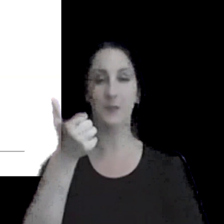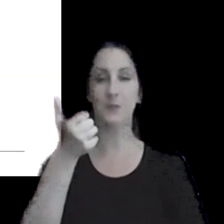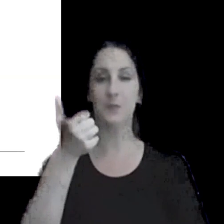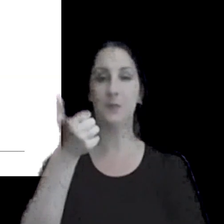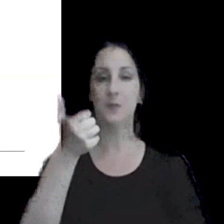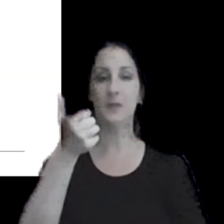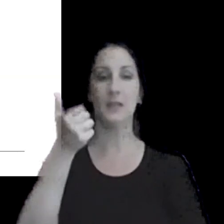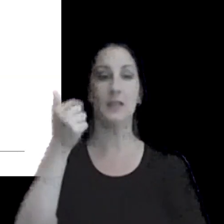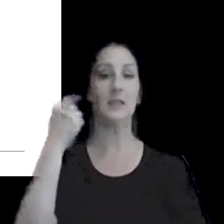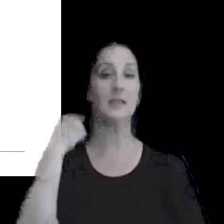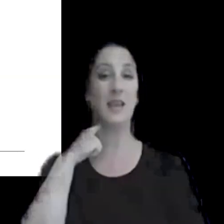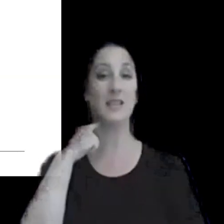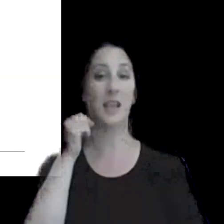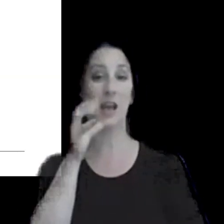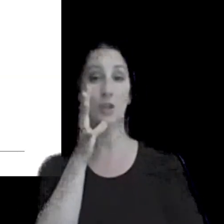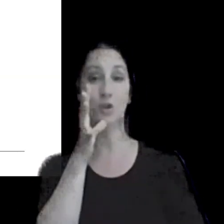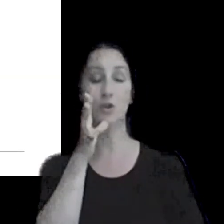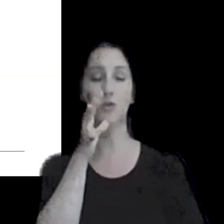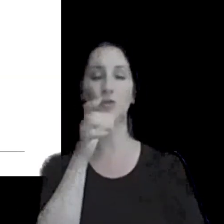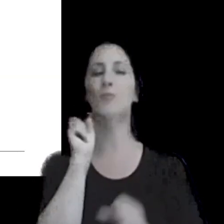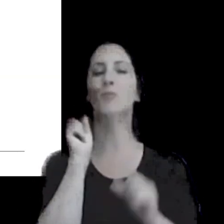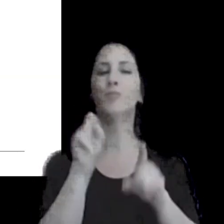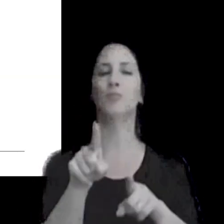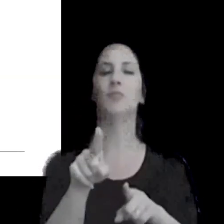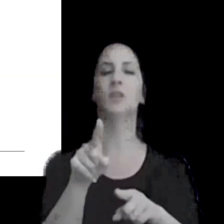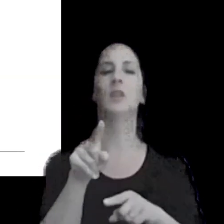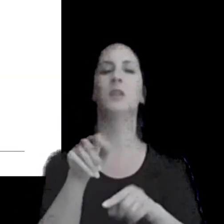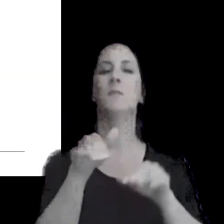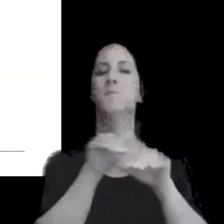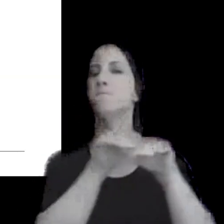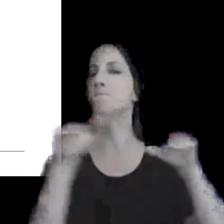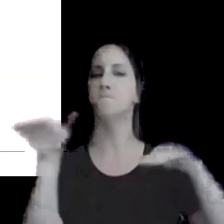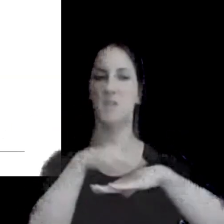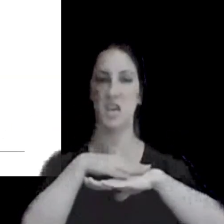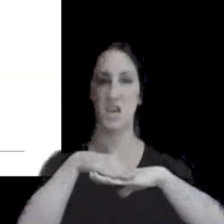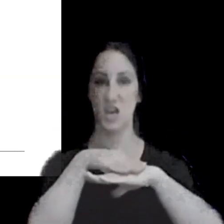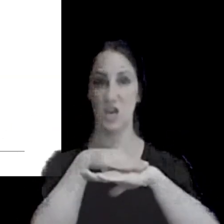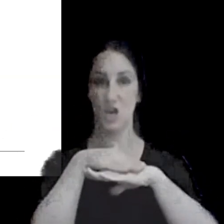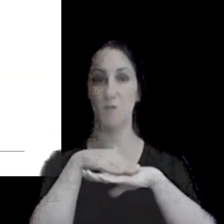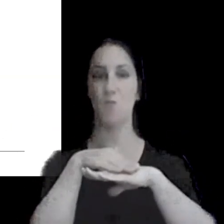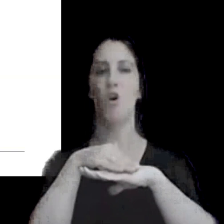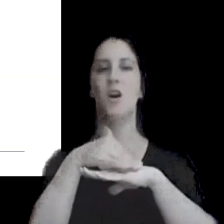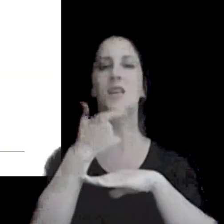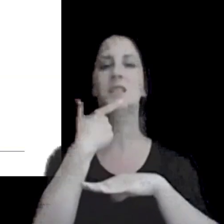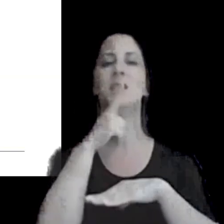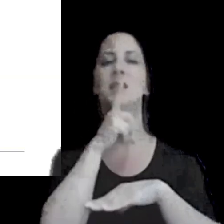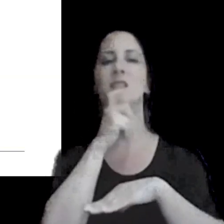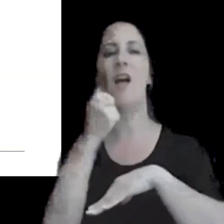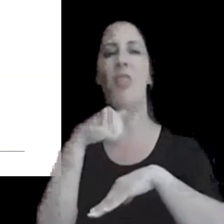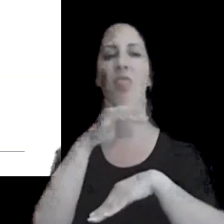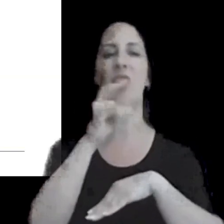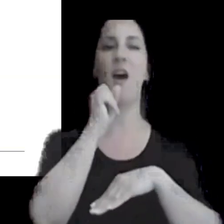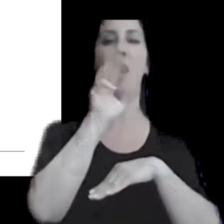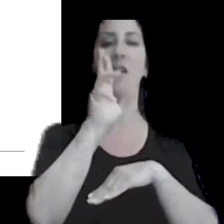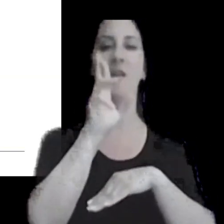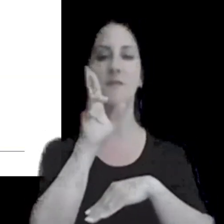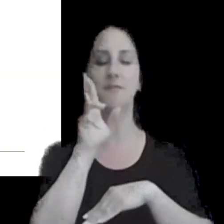13 y 14 es lo que se conoce como el estándar mínimo que es el estándar de las